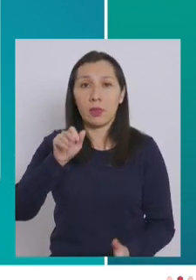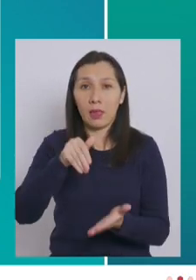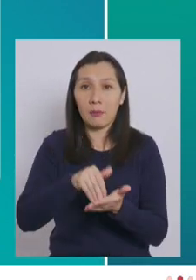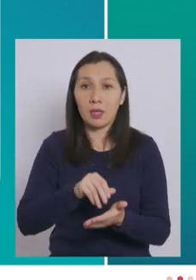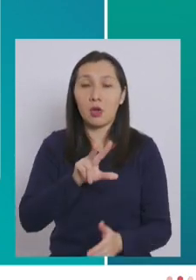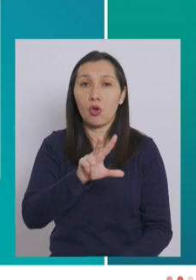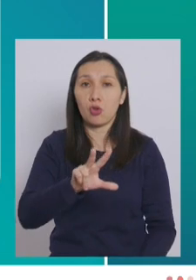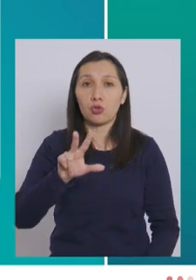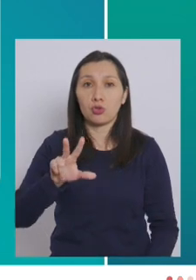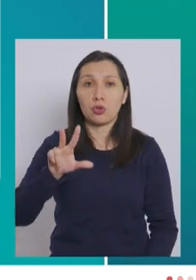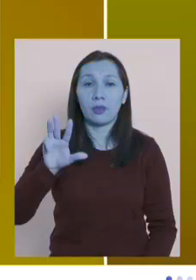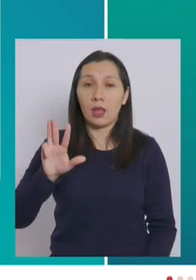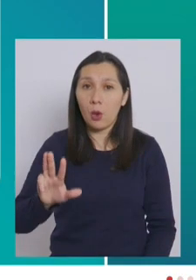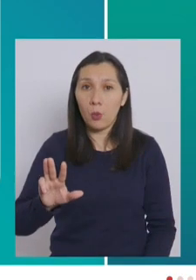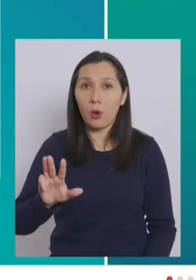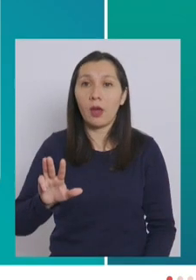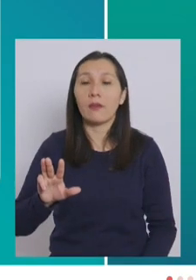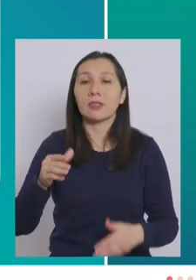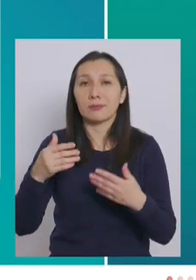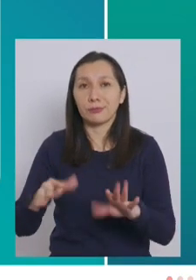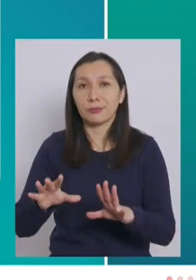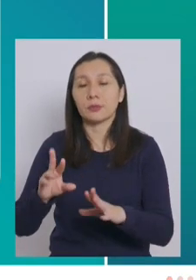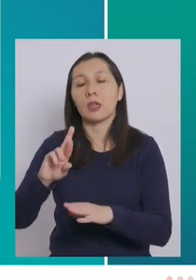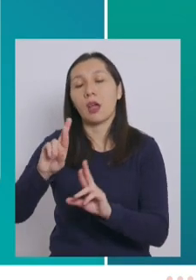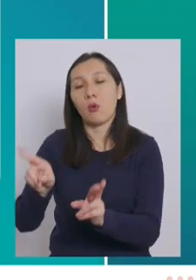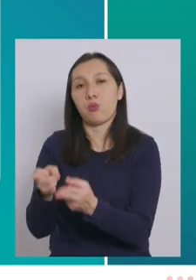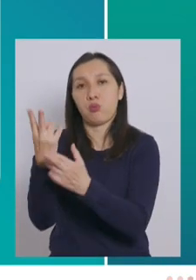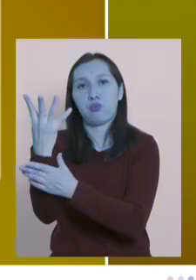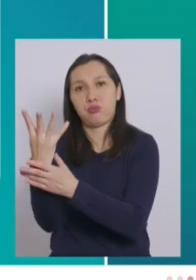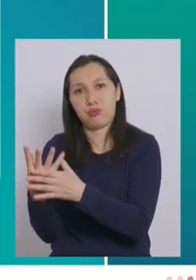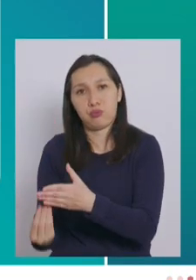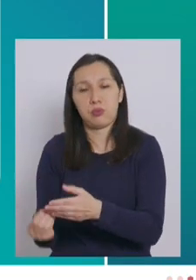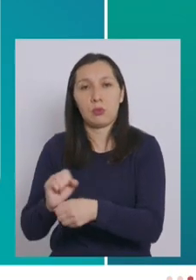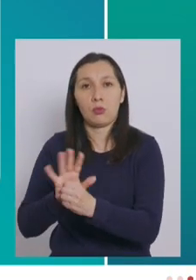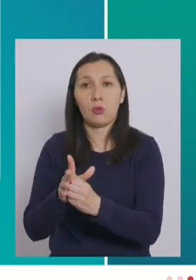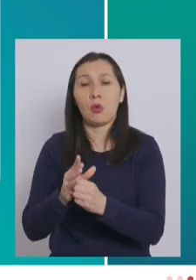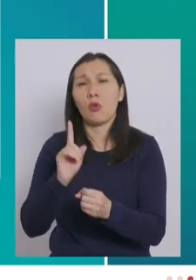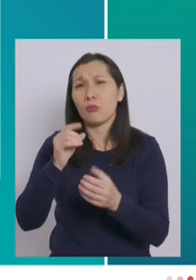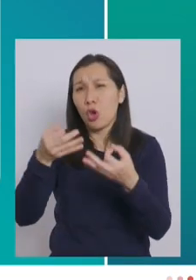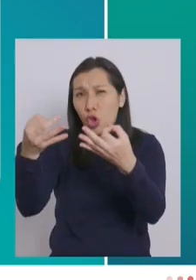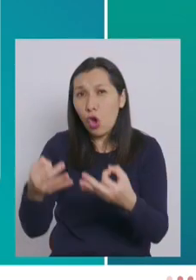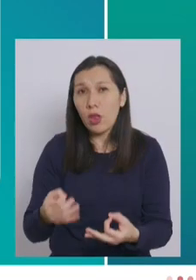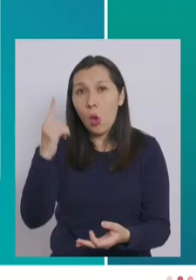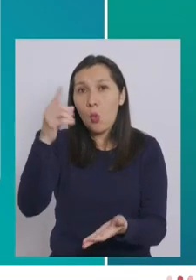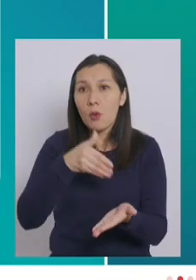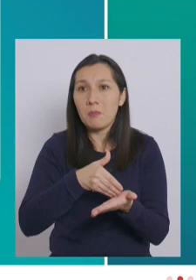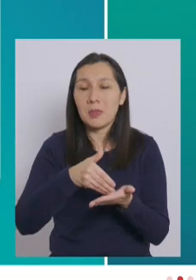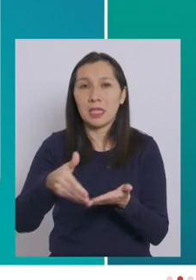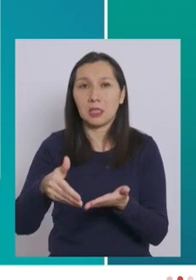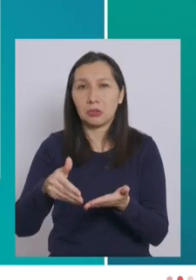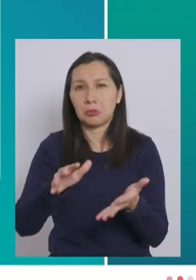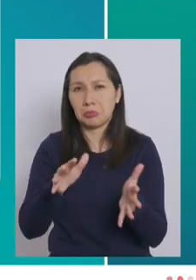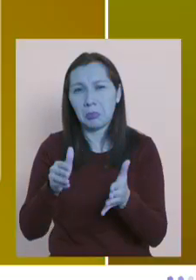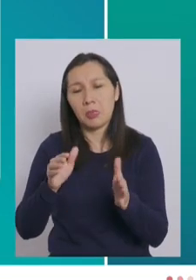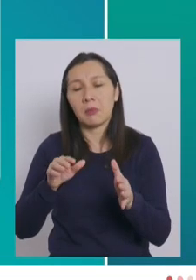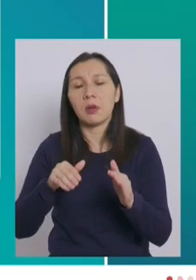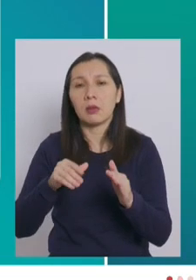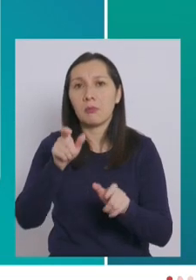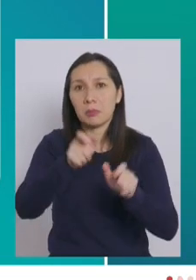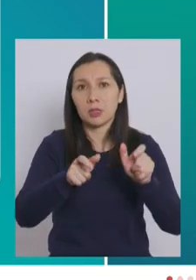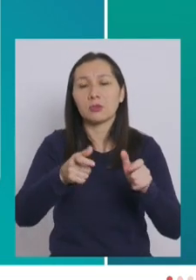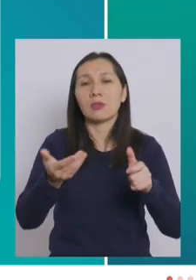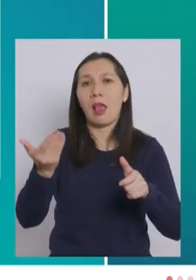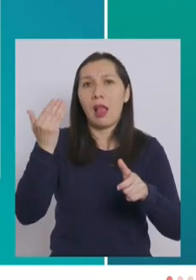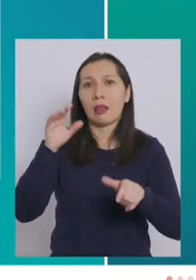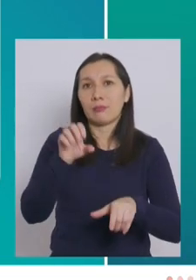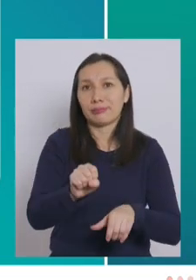950.889 que ya son recuperadas de un total de un millón y fracción de casos